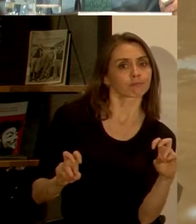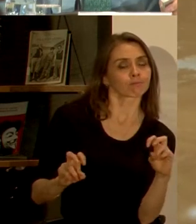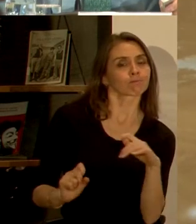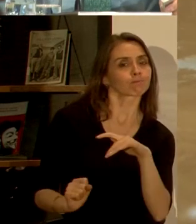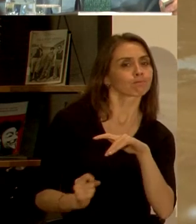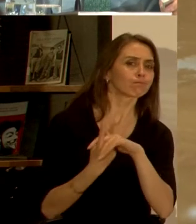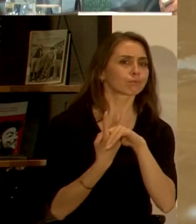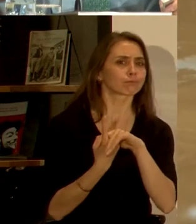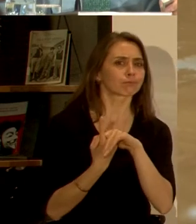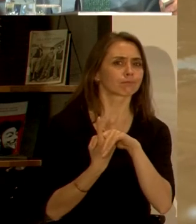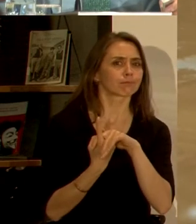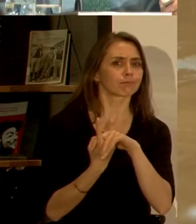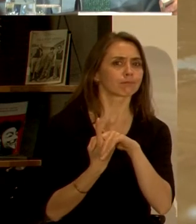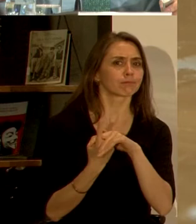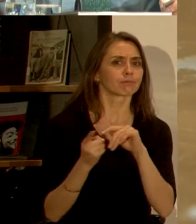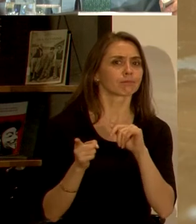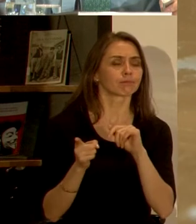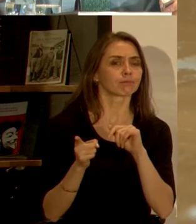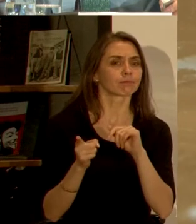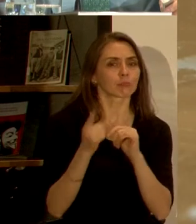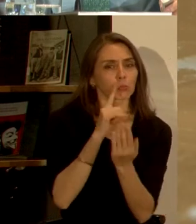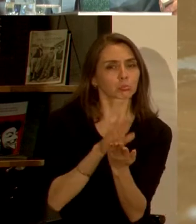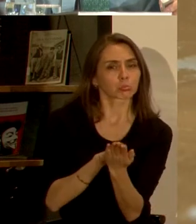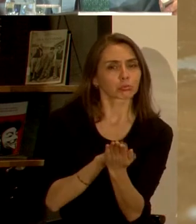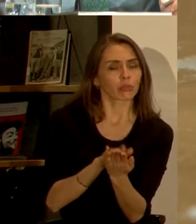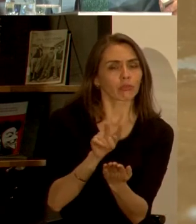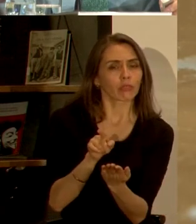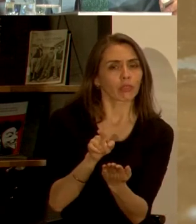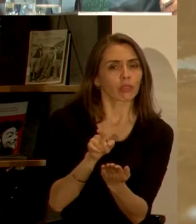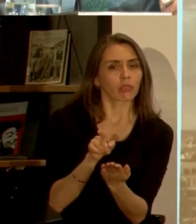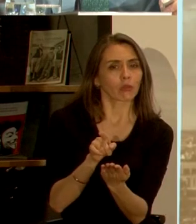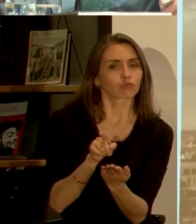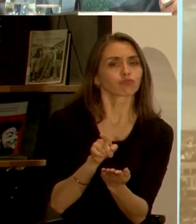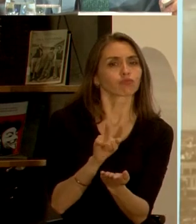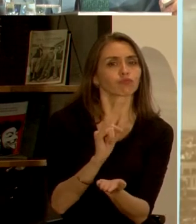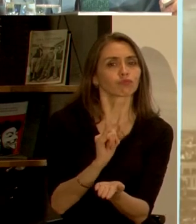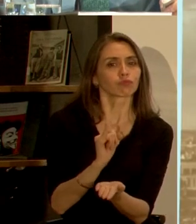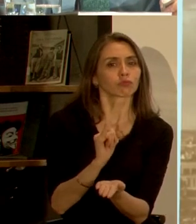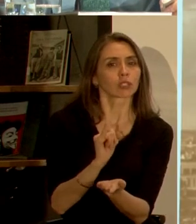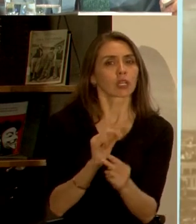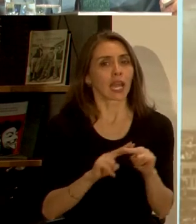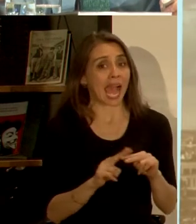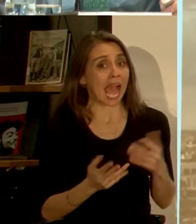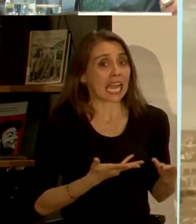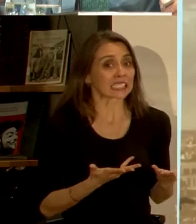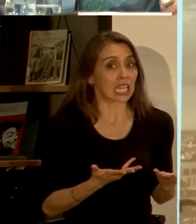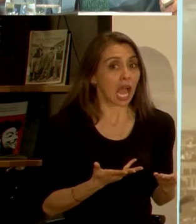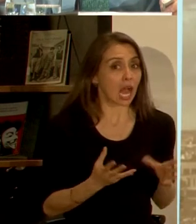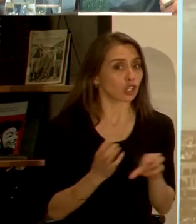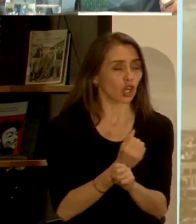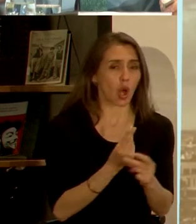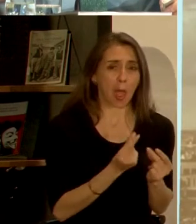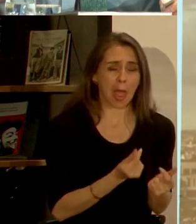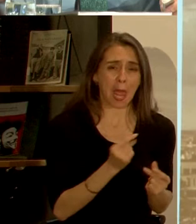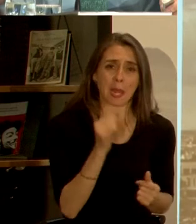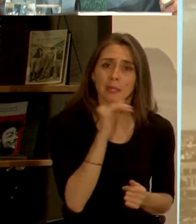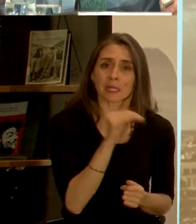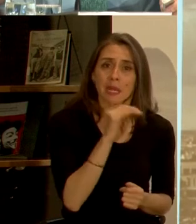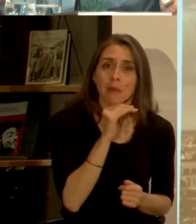surgió la evidencia de que efectivamente o hacemos algo en forma muy rápido